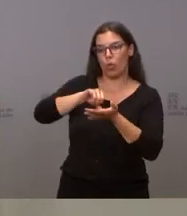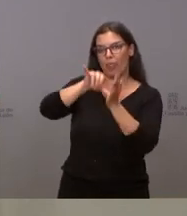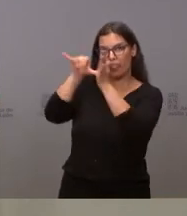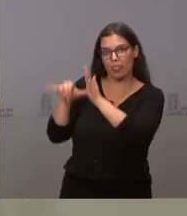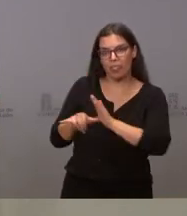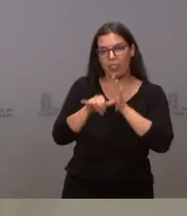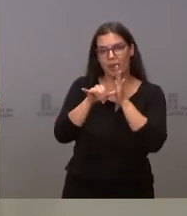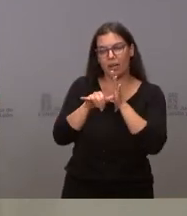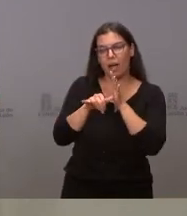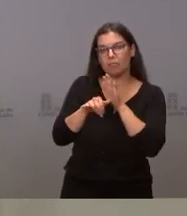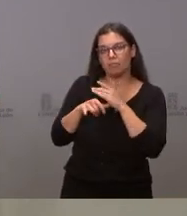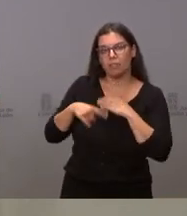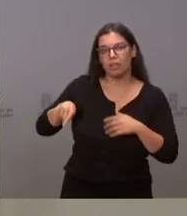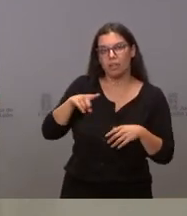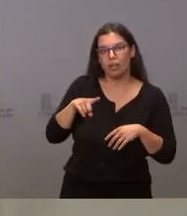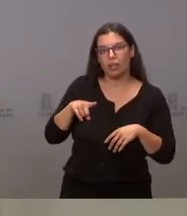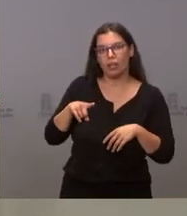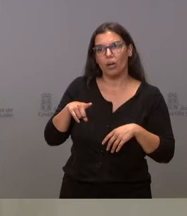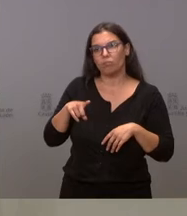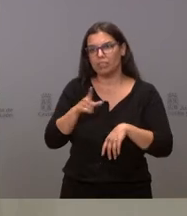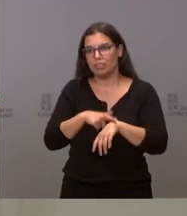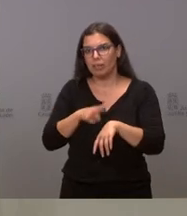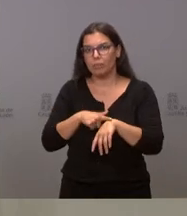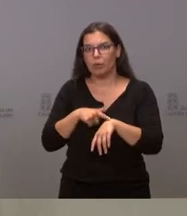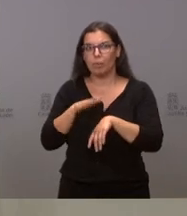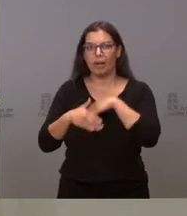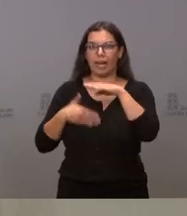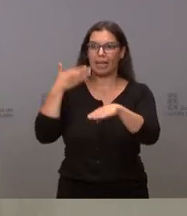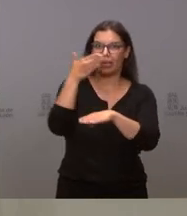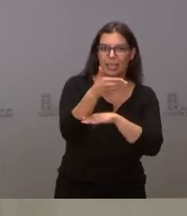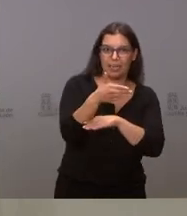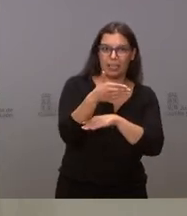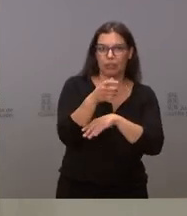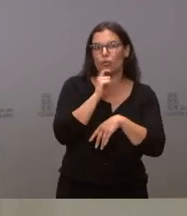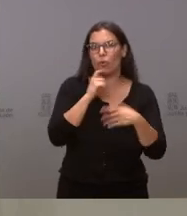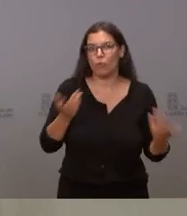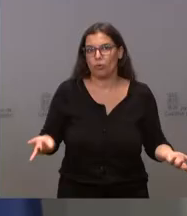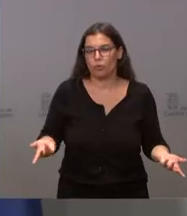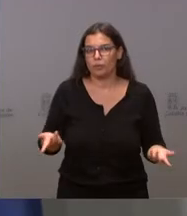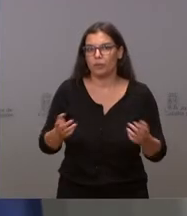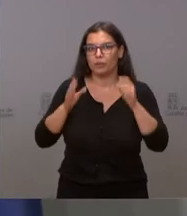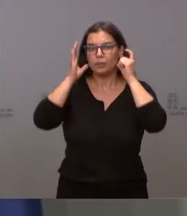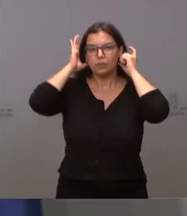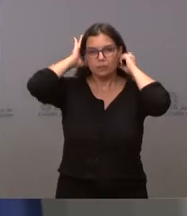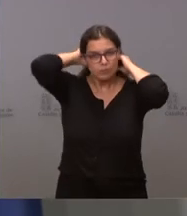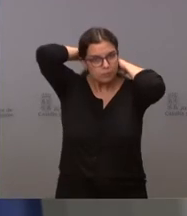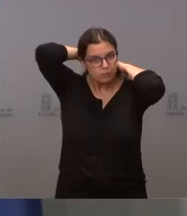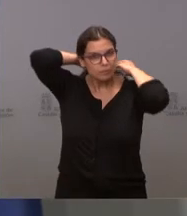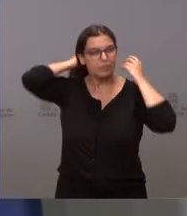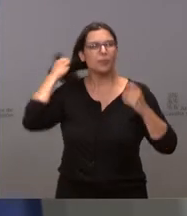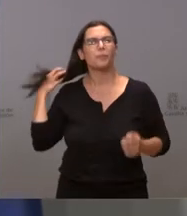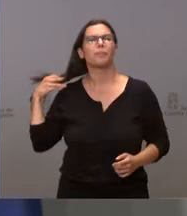¿cómo se va a conseguir que les dé tiempo, digamos, a acudir a esas convocatorias? ¿Cómo va a ser? Perdón,